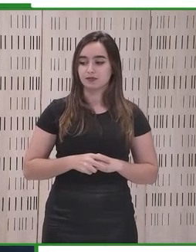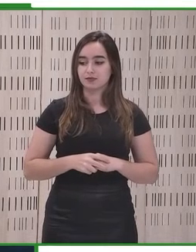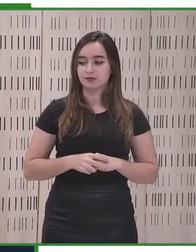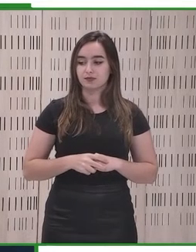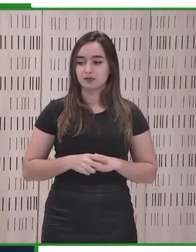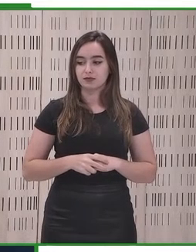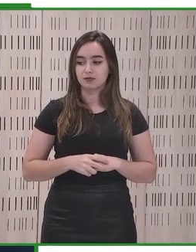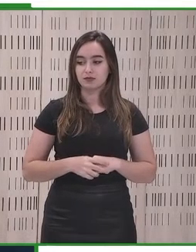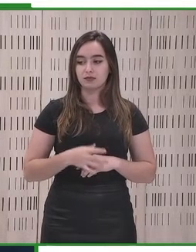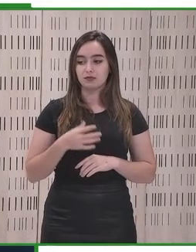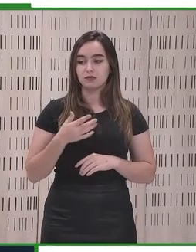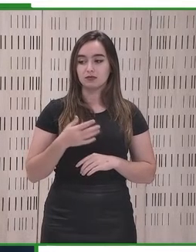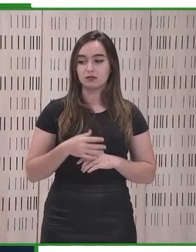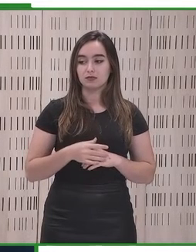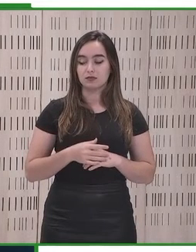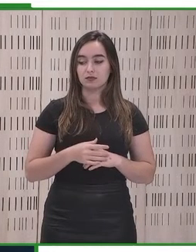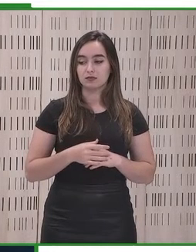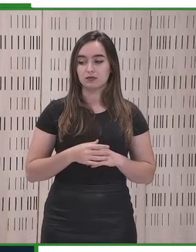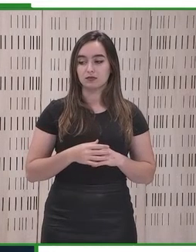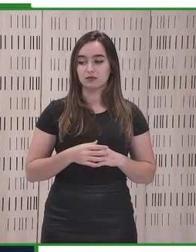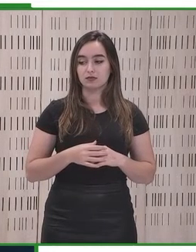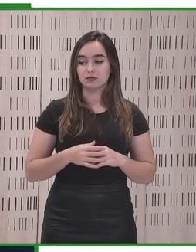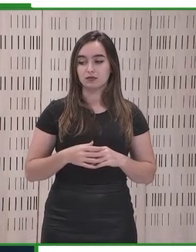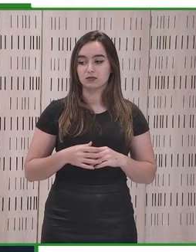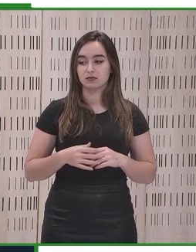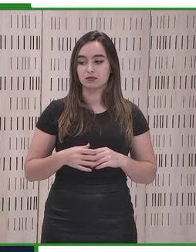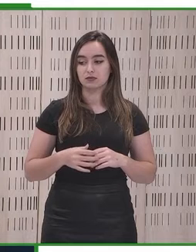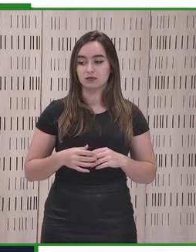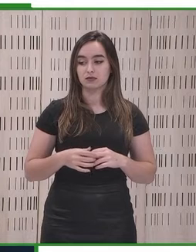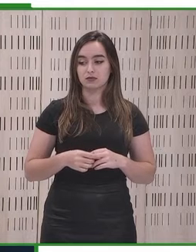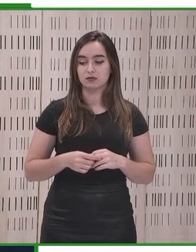y en caso de que esto no sea así, se tomen medidas correctivas.